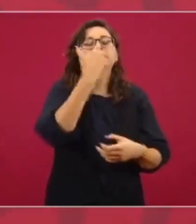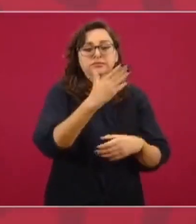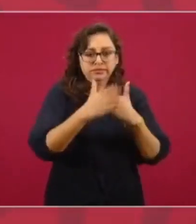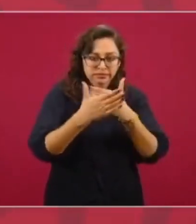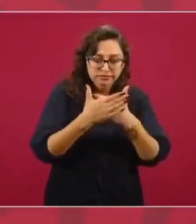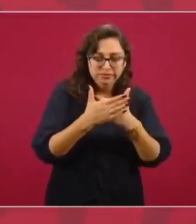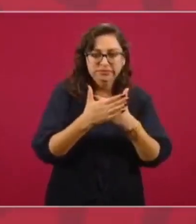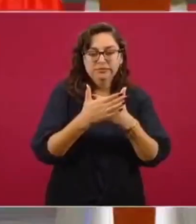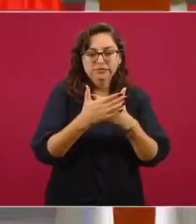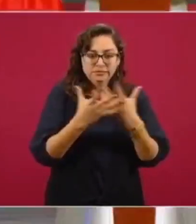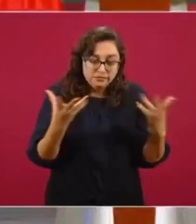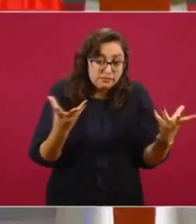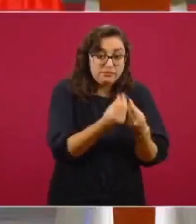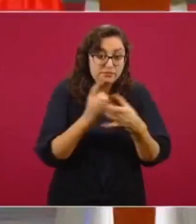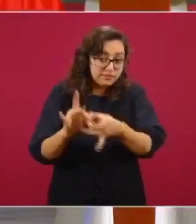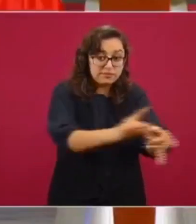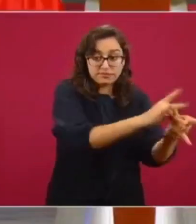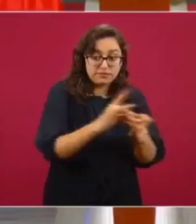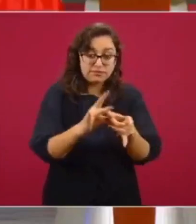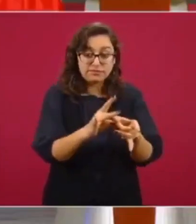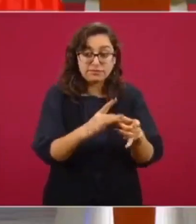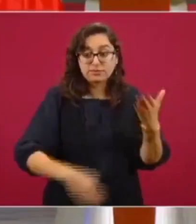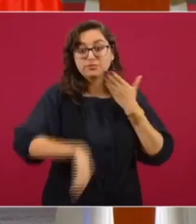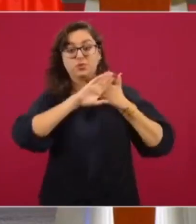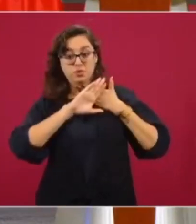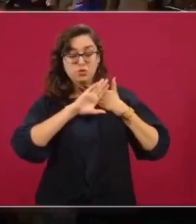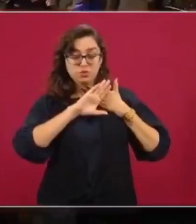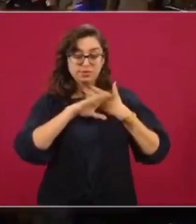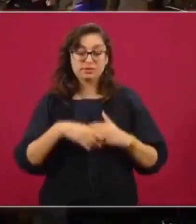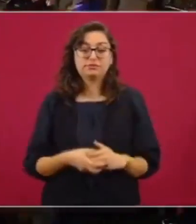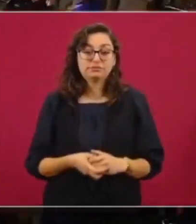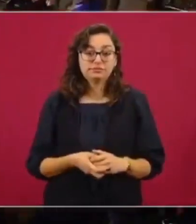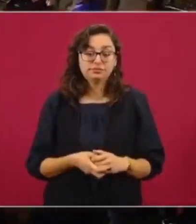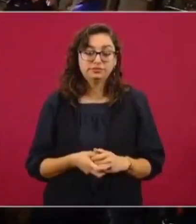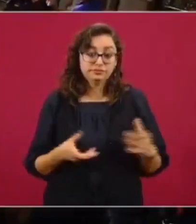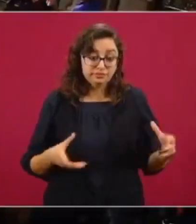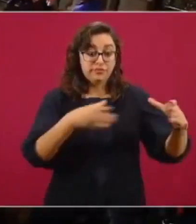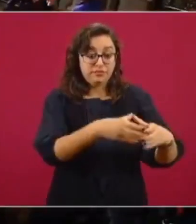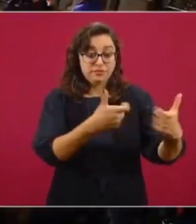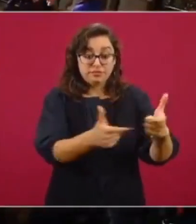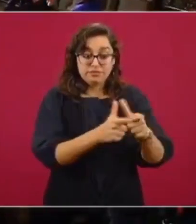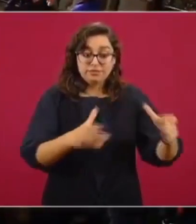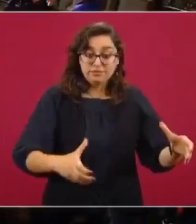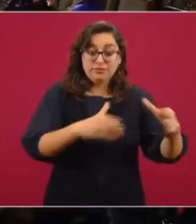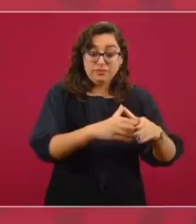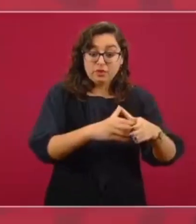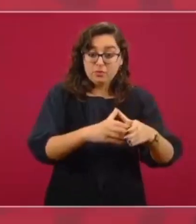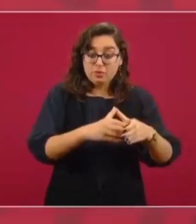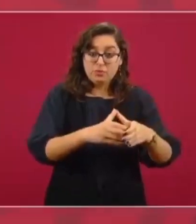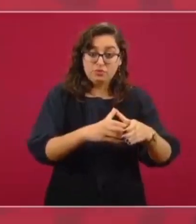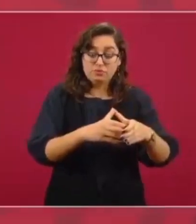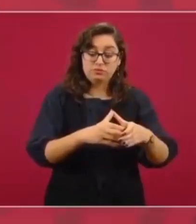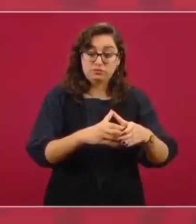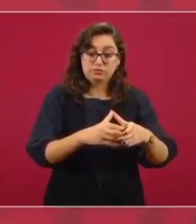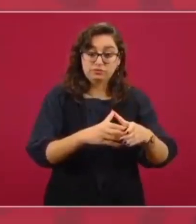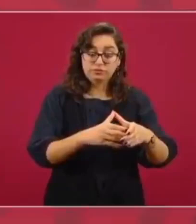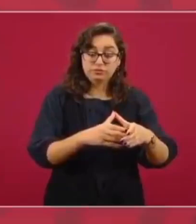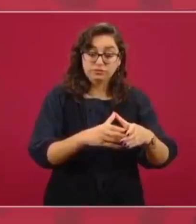se unan en contra de nosotros y que participe ese frente para que